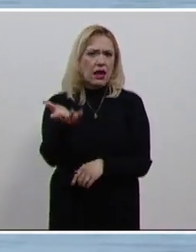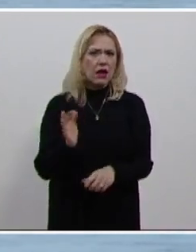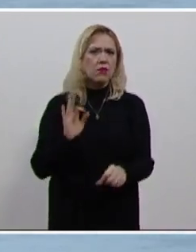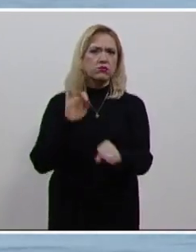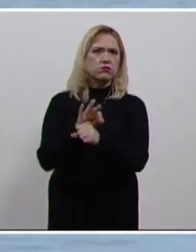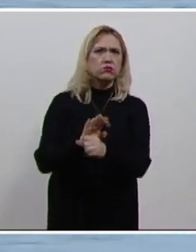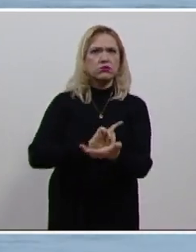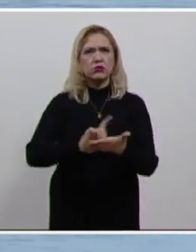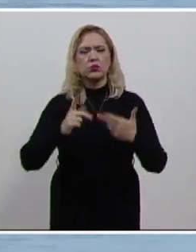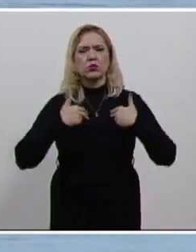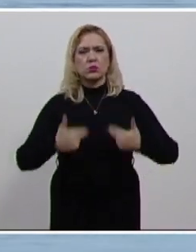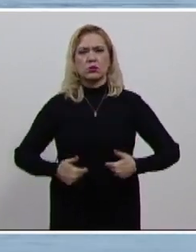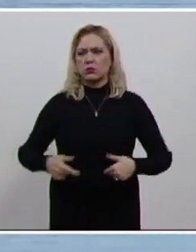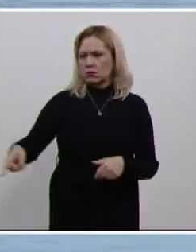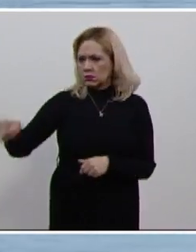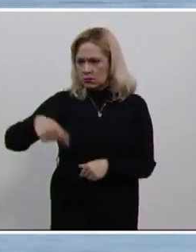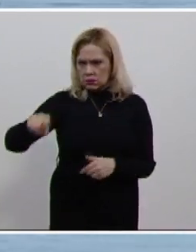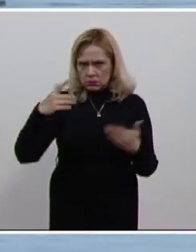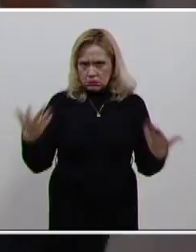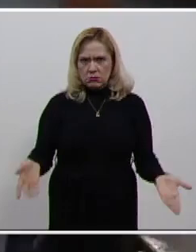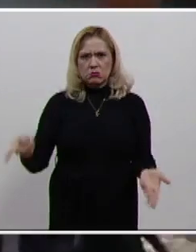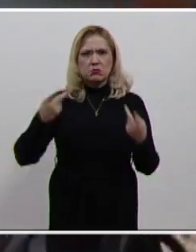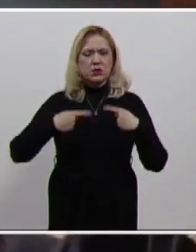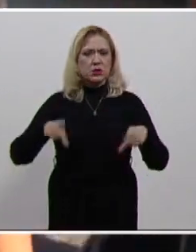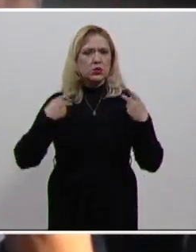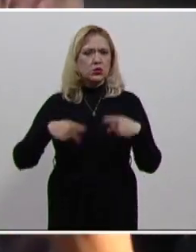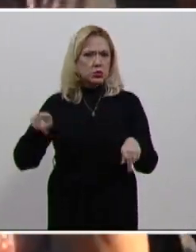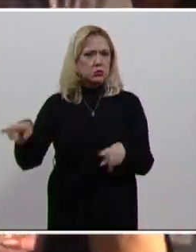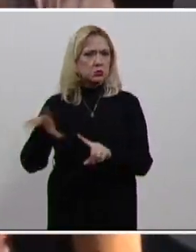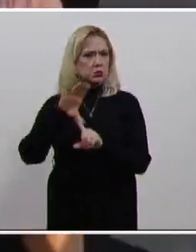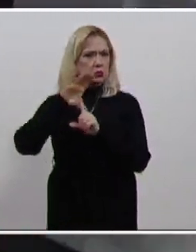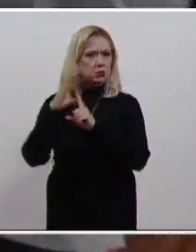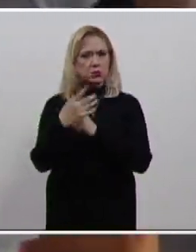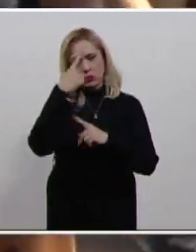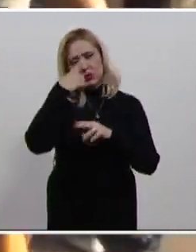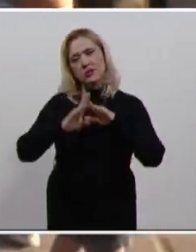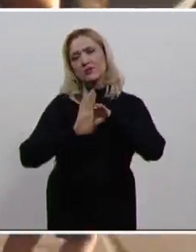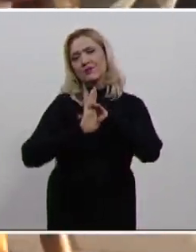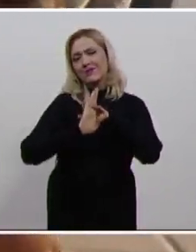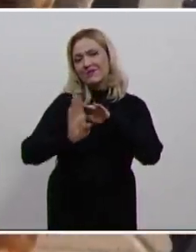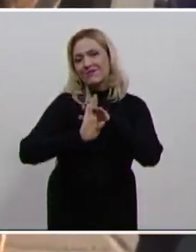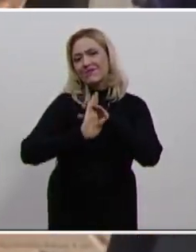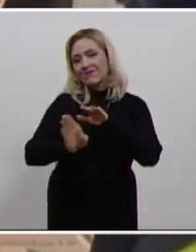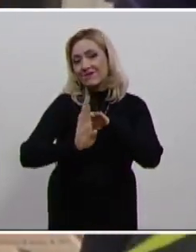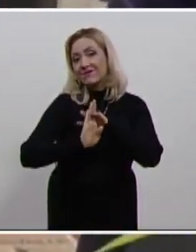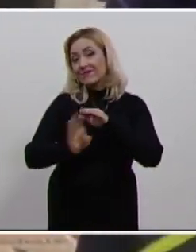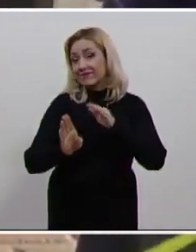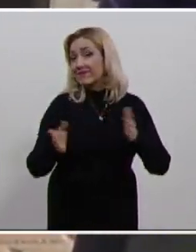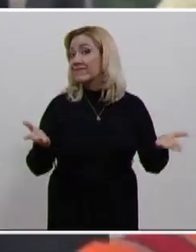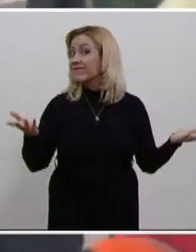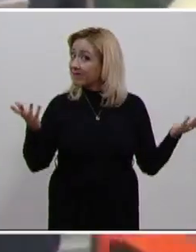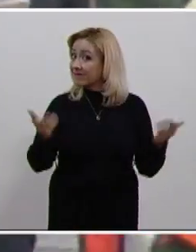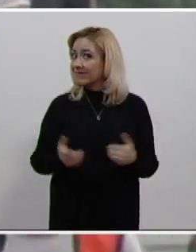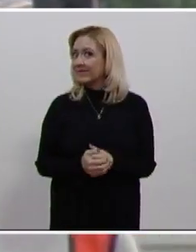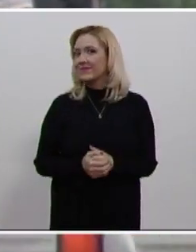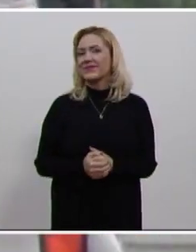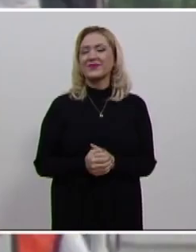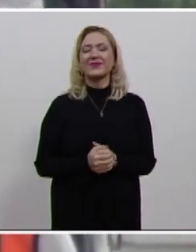derechos humanos en el contexto de activismo que realiza la Comisión a favor de las personas en situación de